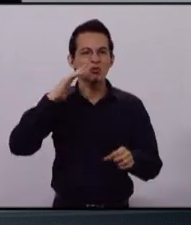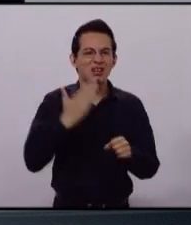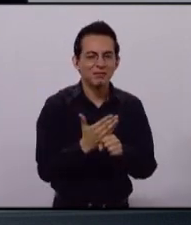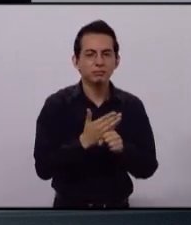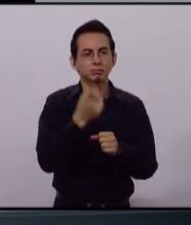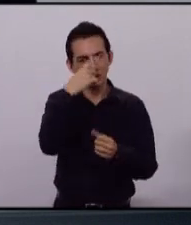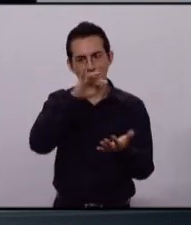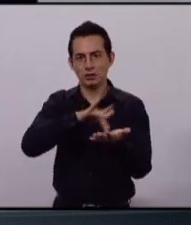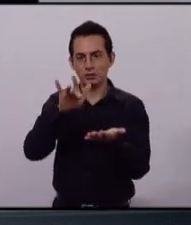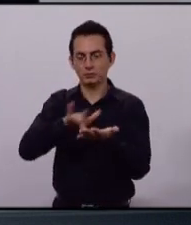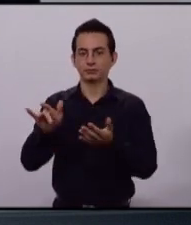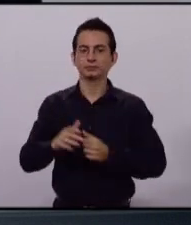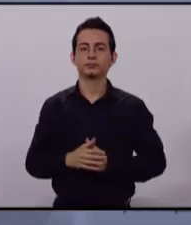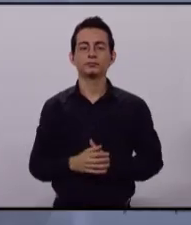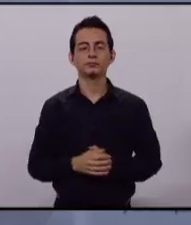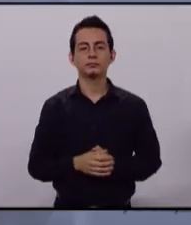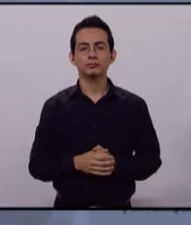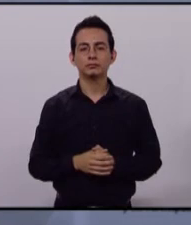agricultores.